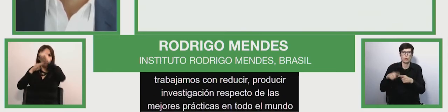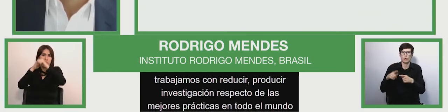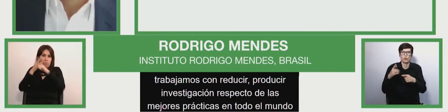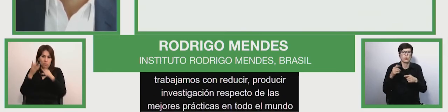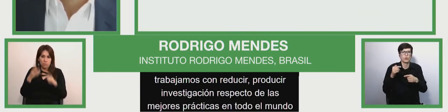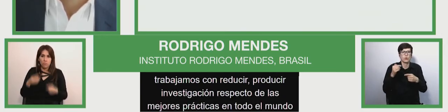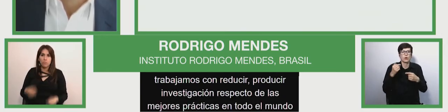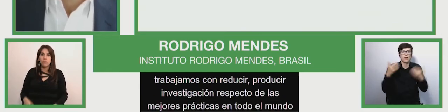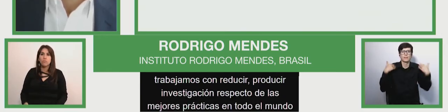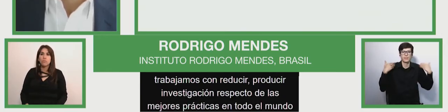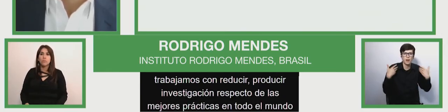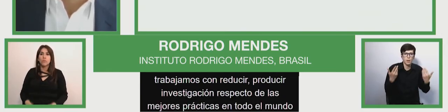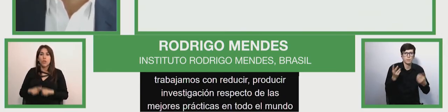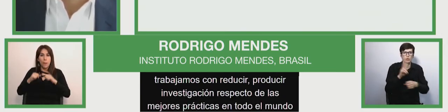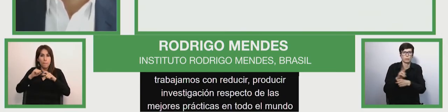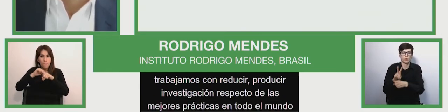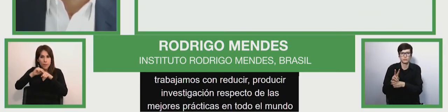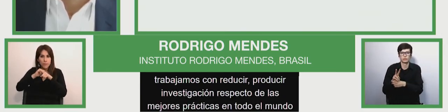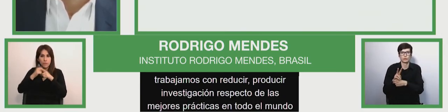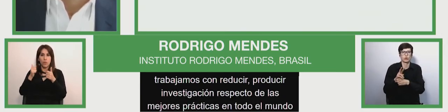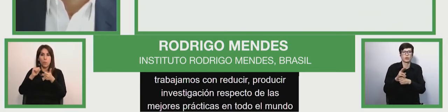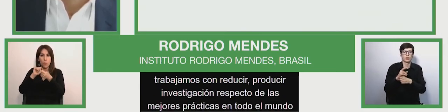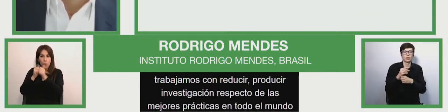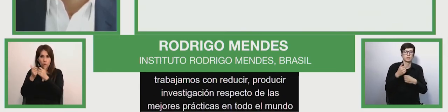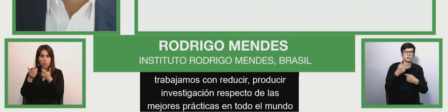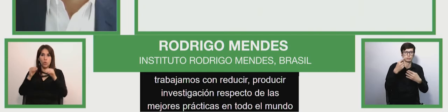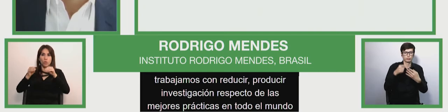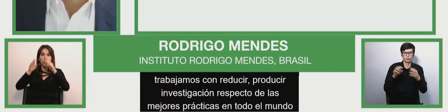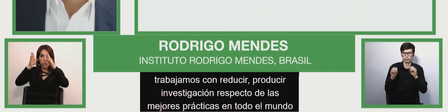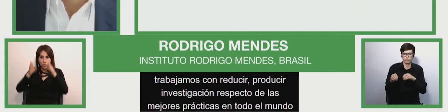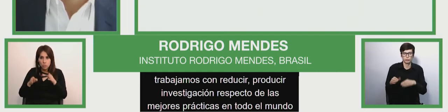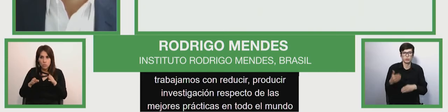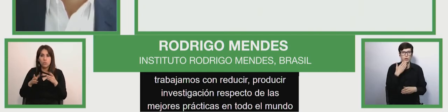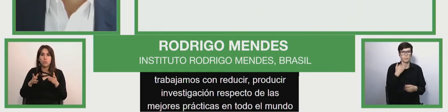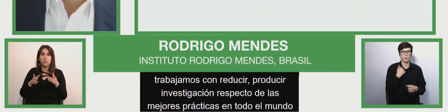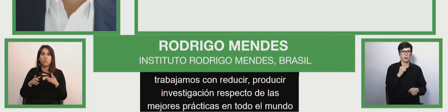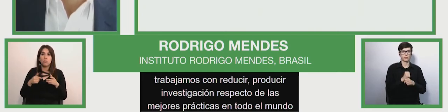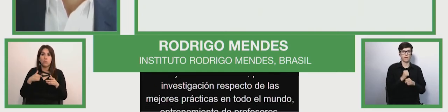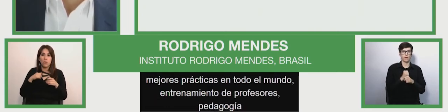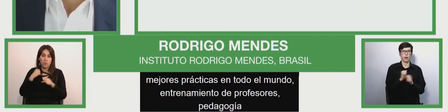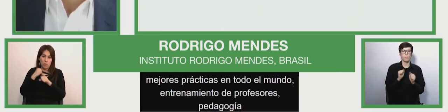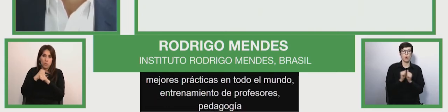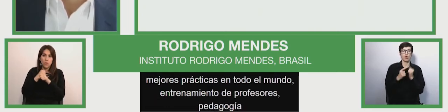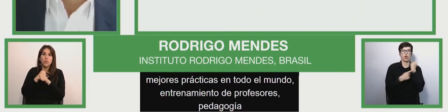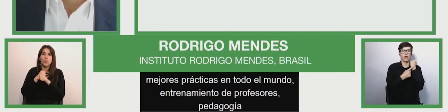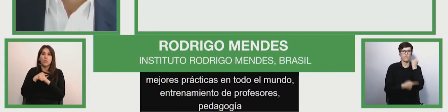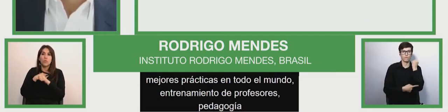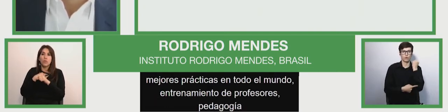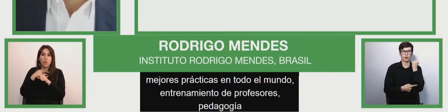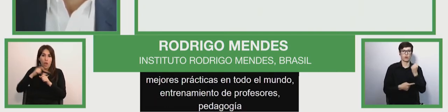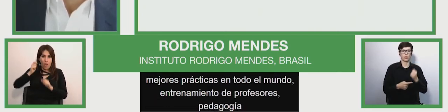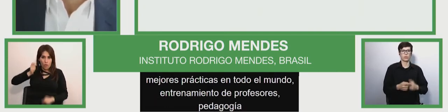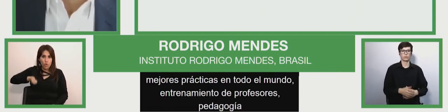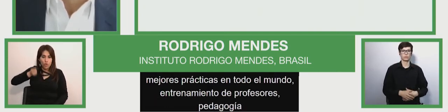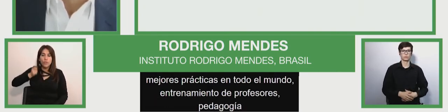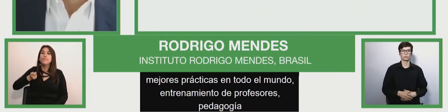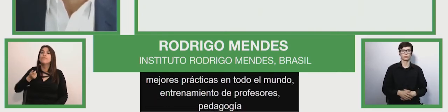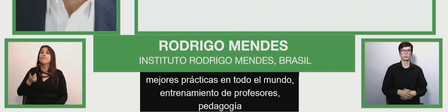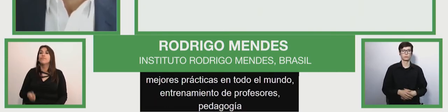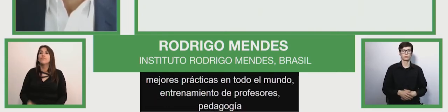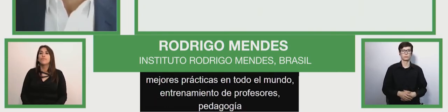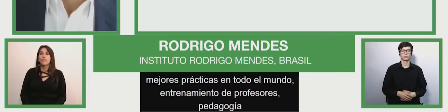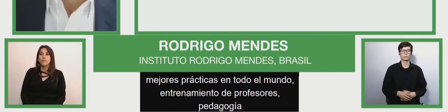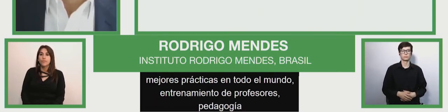entrenamiento de profesores pedagogía y también trabajamos con abogacía de la